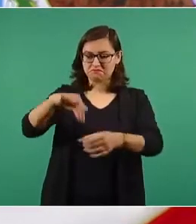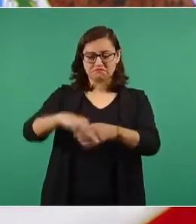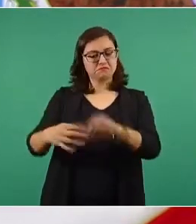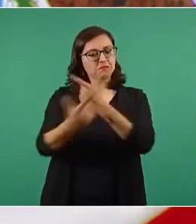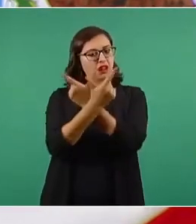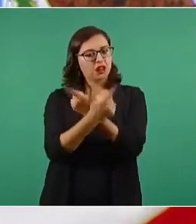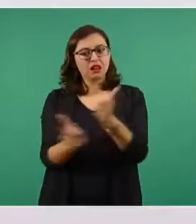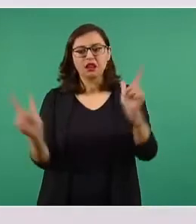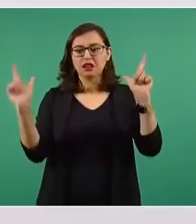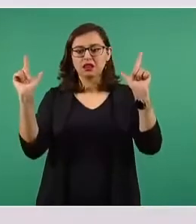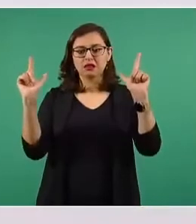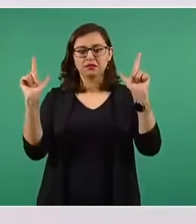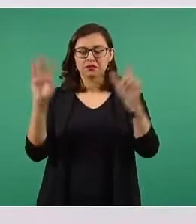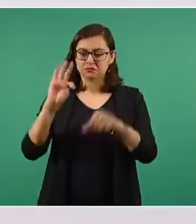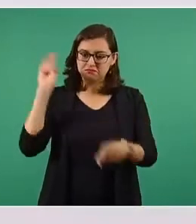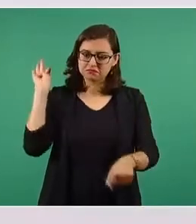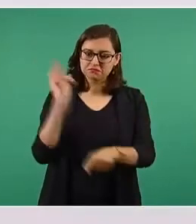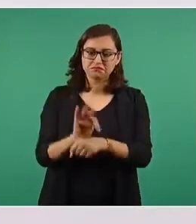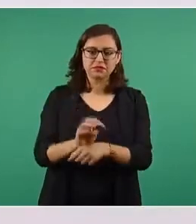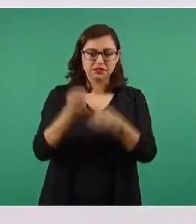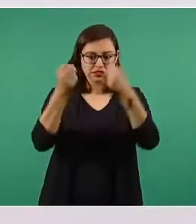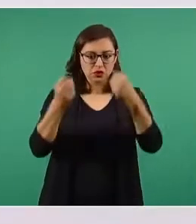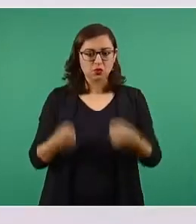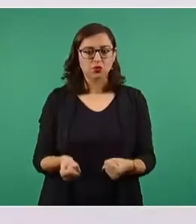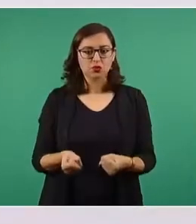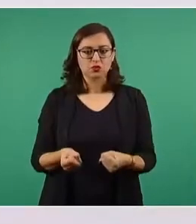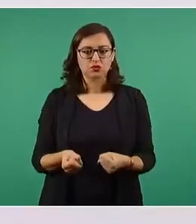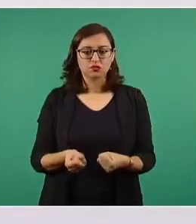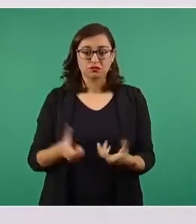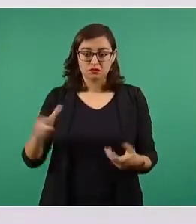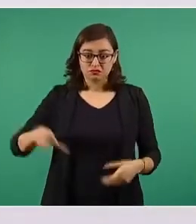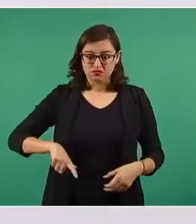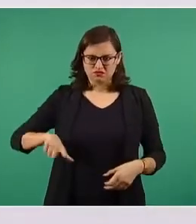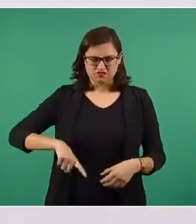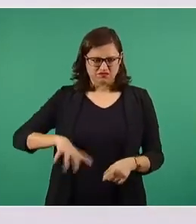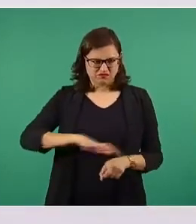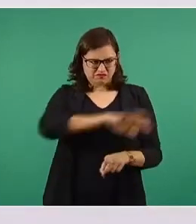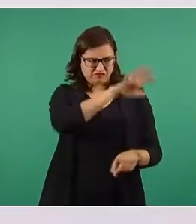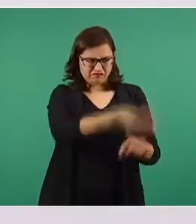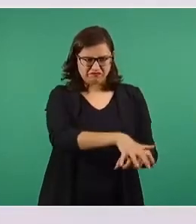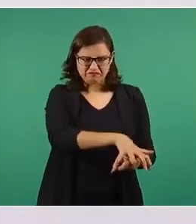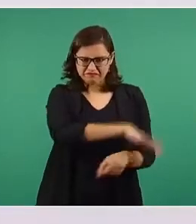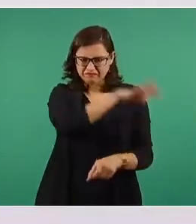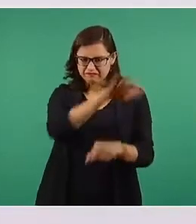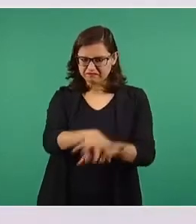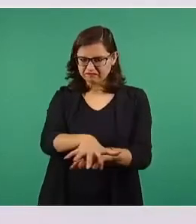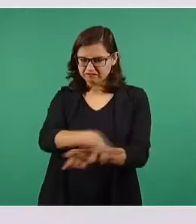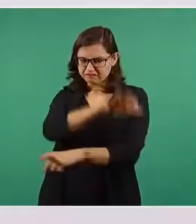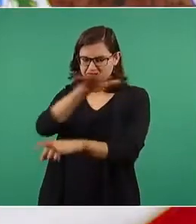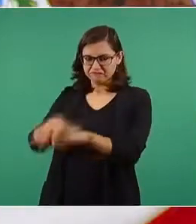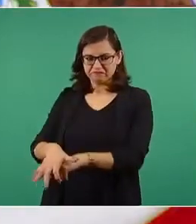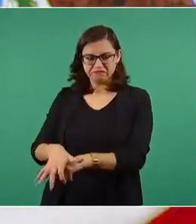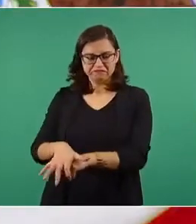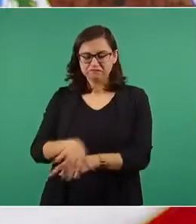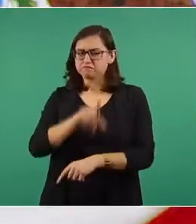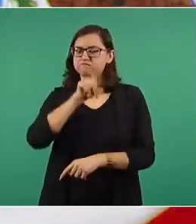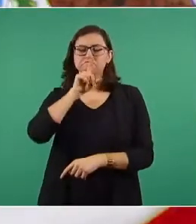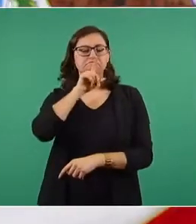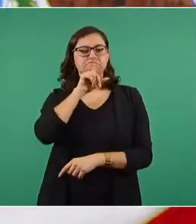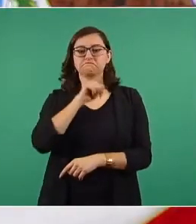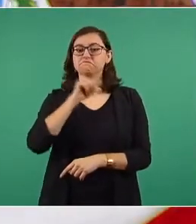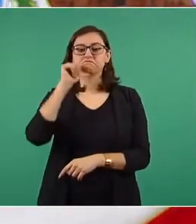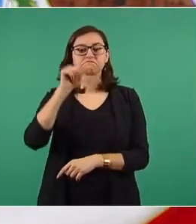sin la represión política, mediática